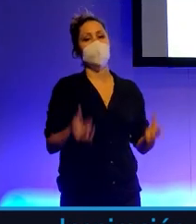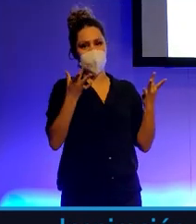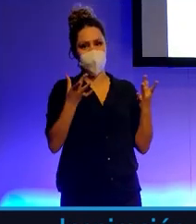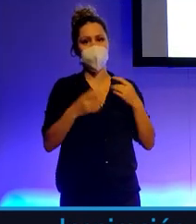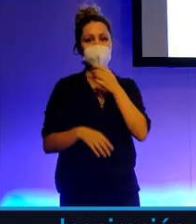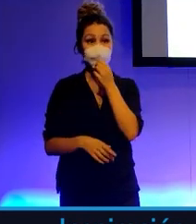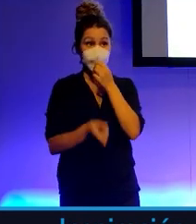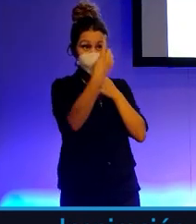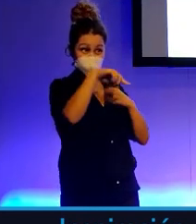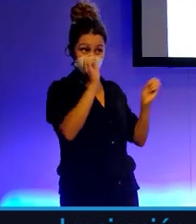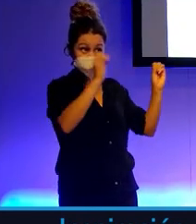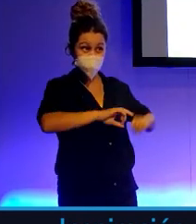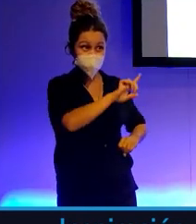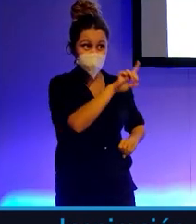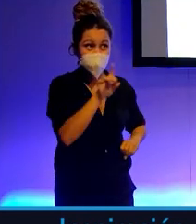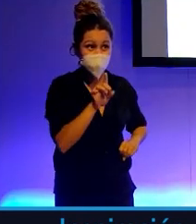¿Están de acuerdo o no?